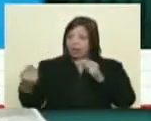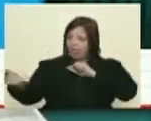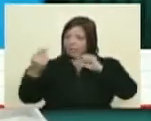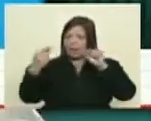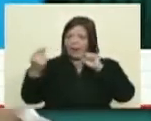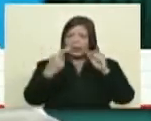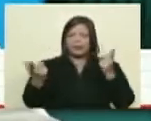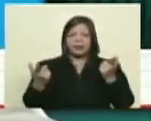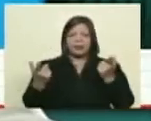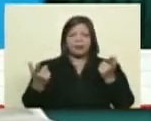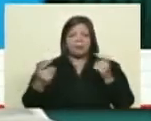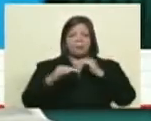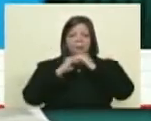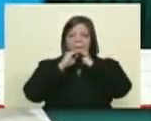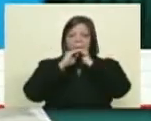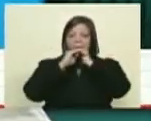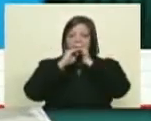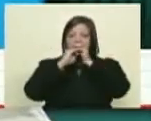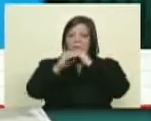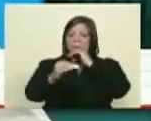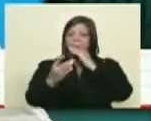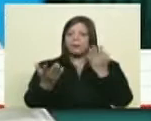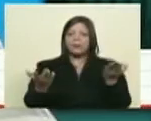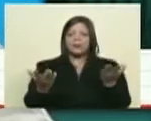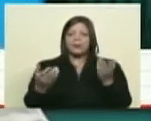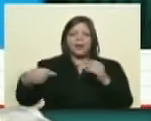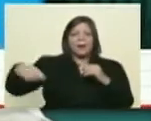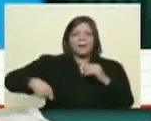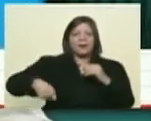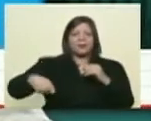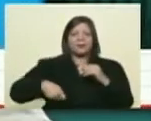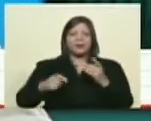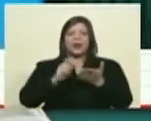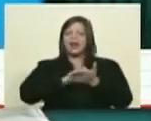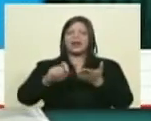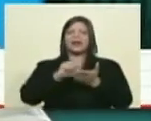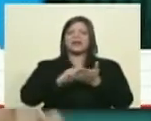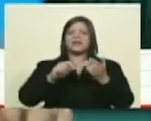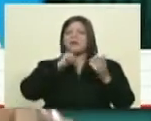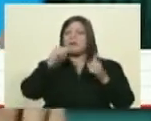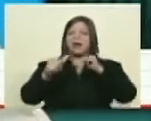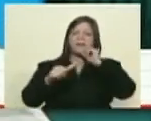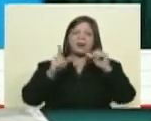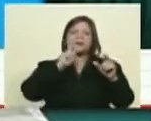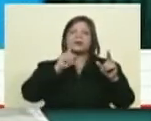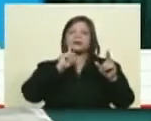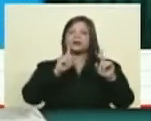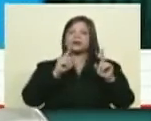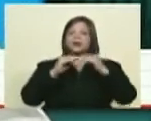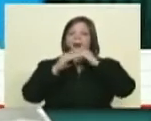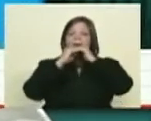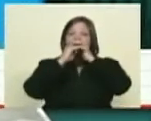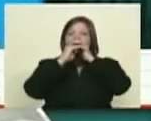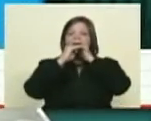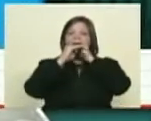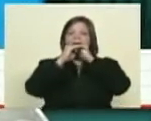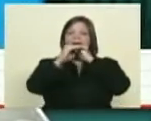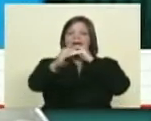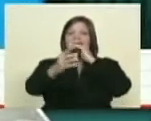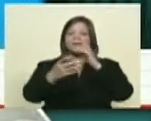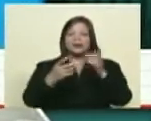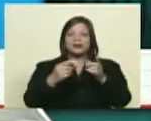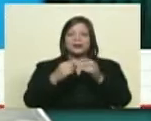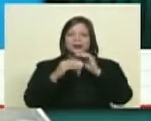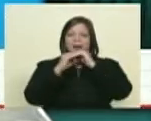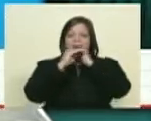sobre el libro pero la forma más extendida de manipular no es escribir mal o escribir mentiras es el silencio y con este libro ha